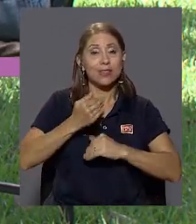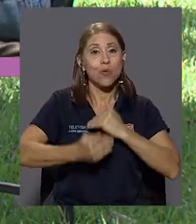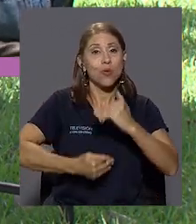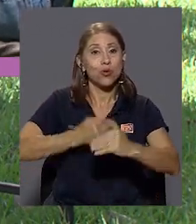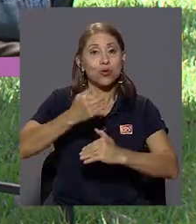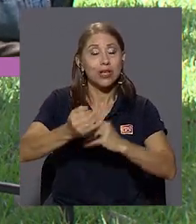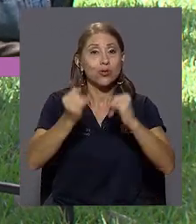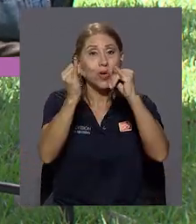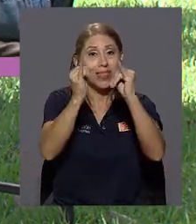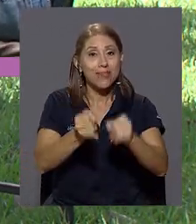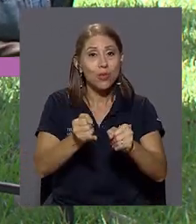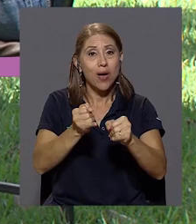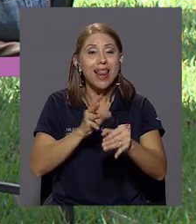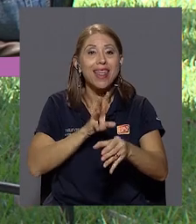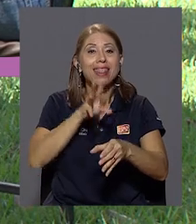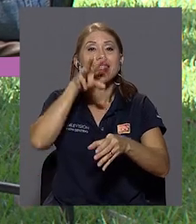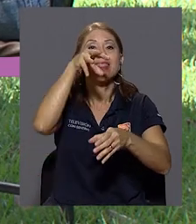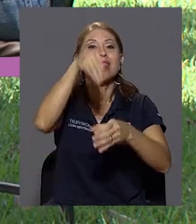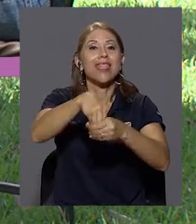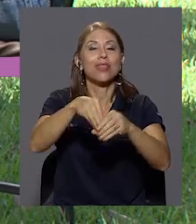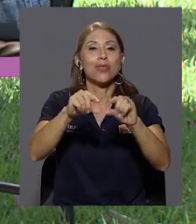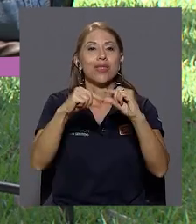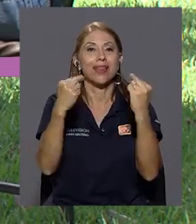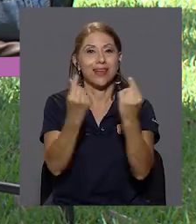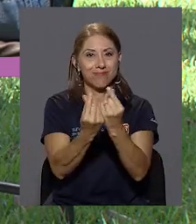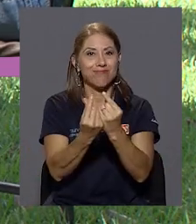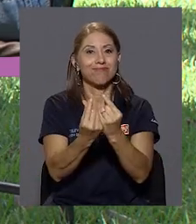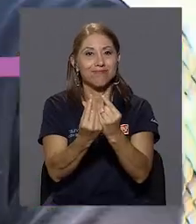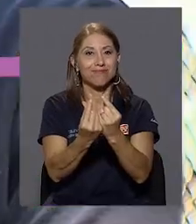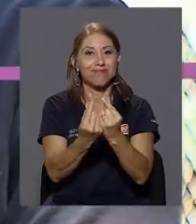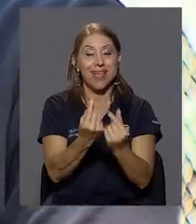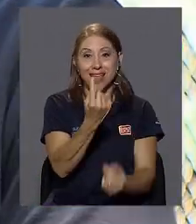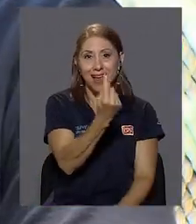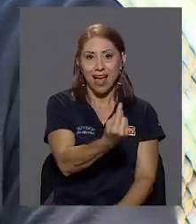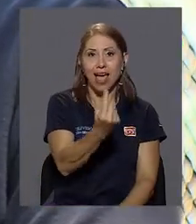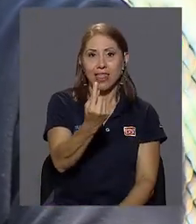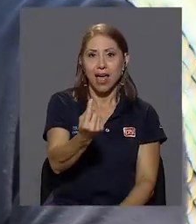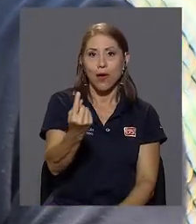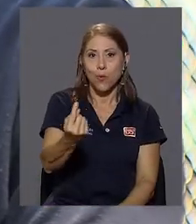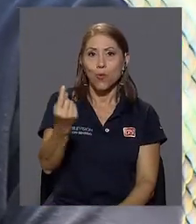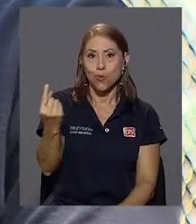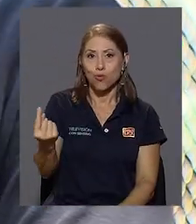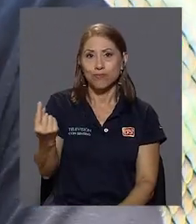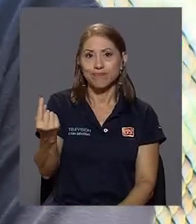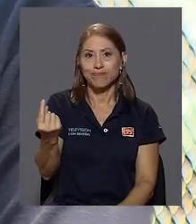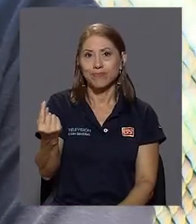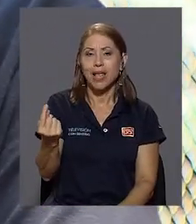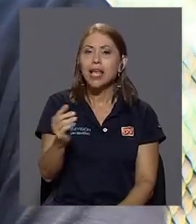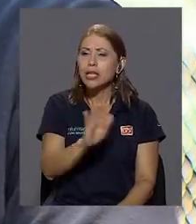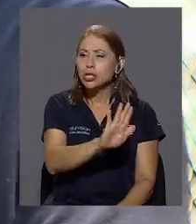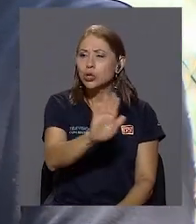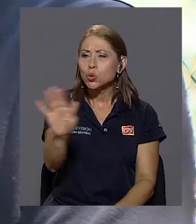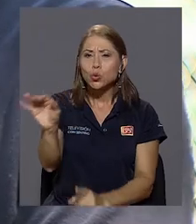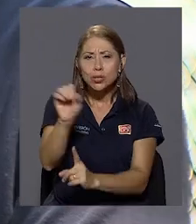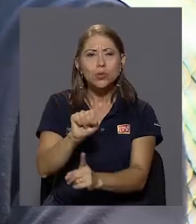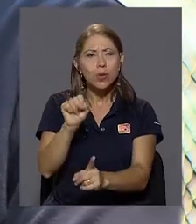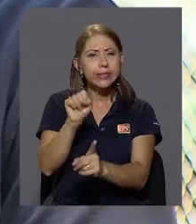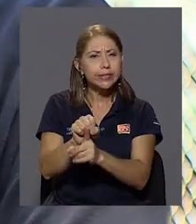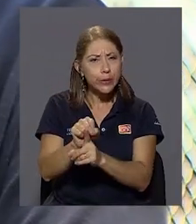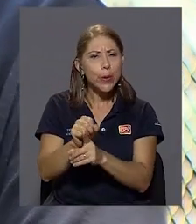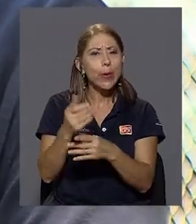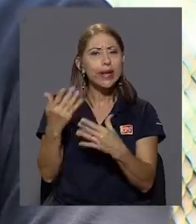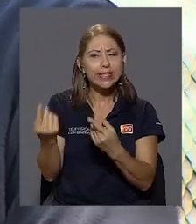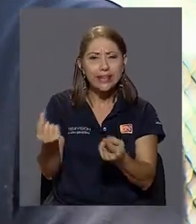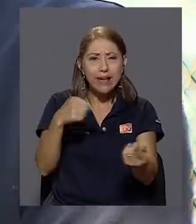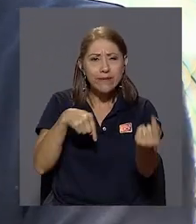proceso individual dentro de la dinámica grupal. Que cada uno, las situaciones que los ha ido trayendo, las